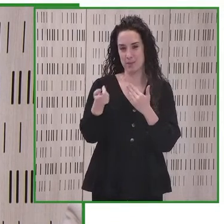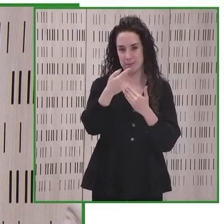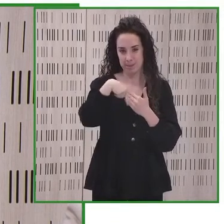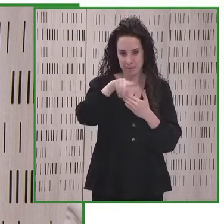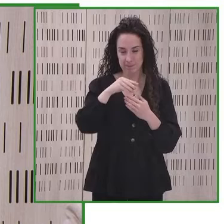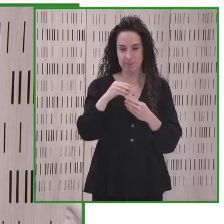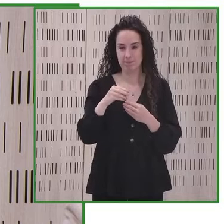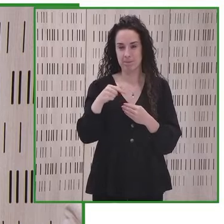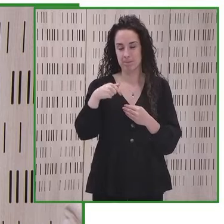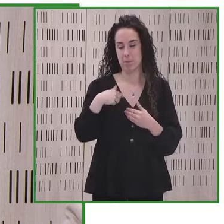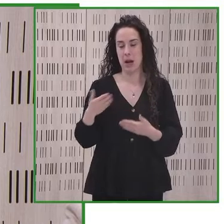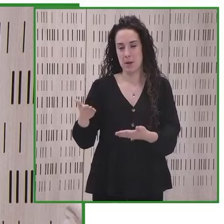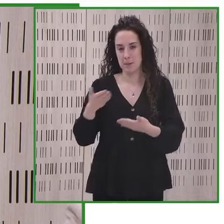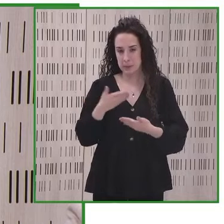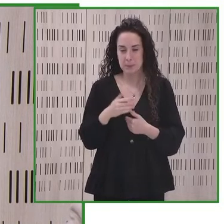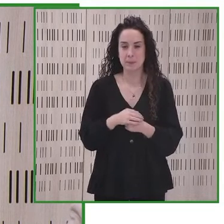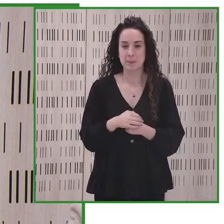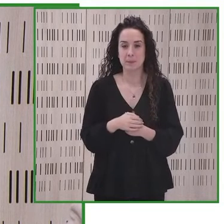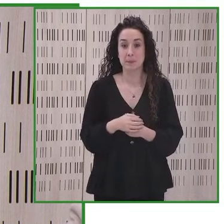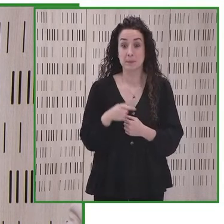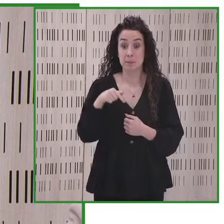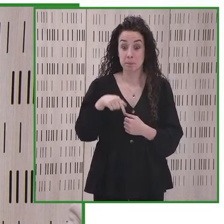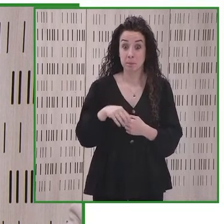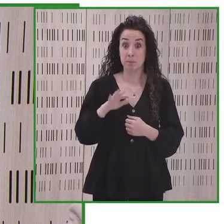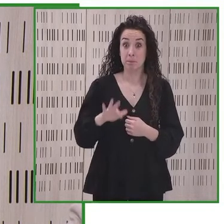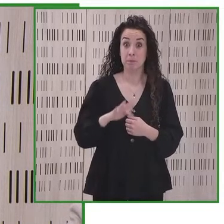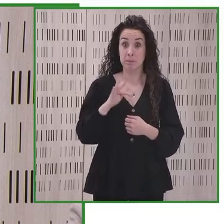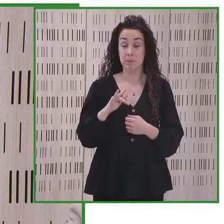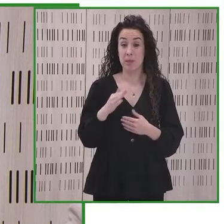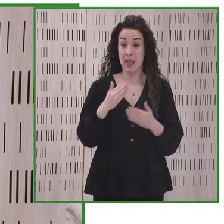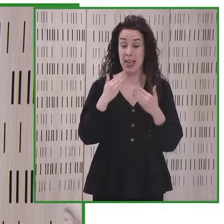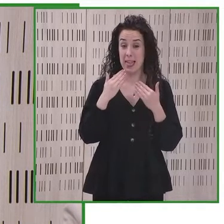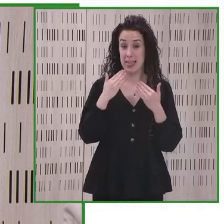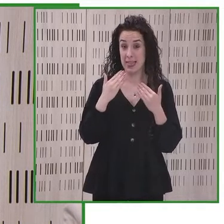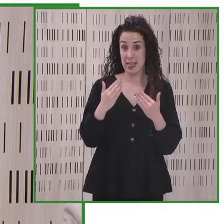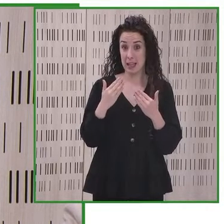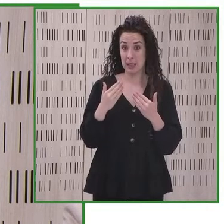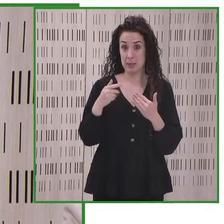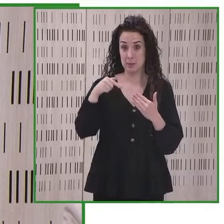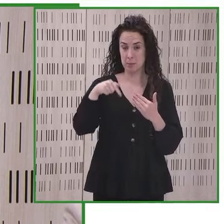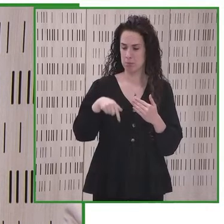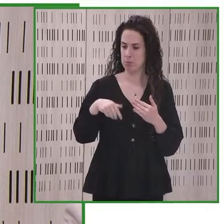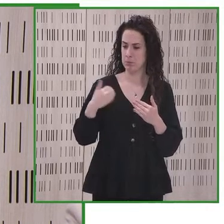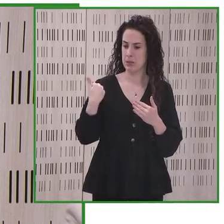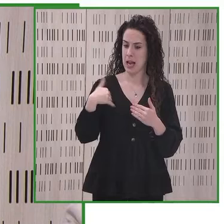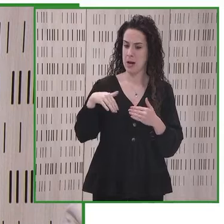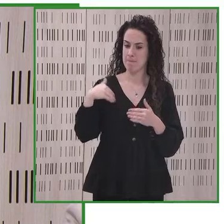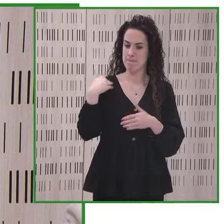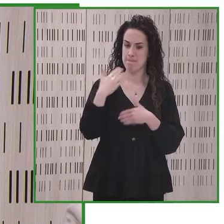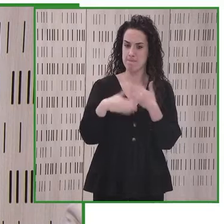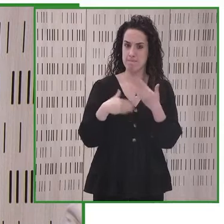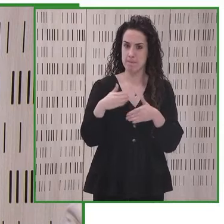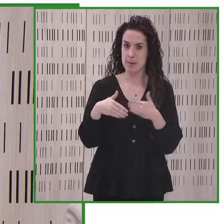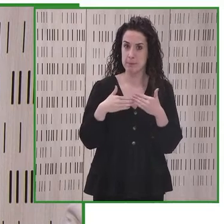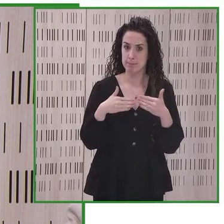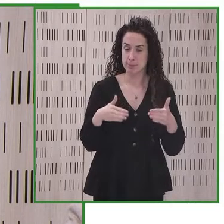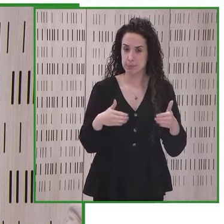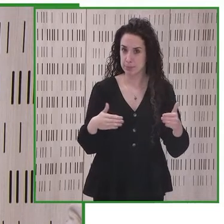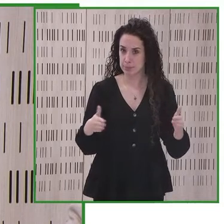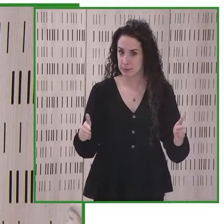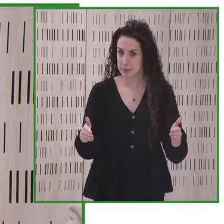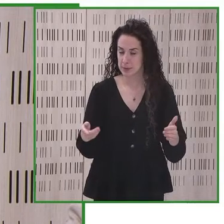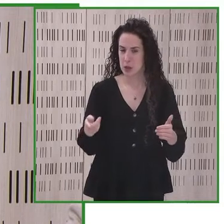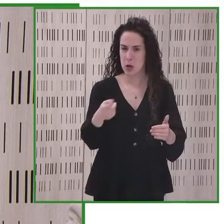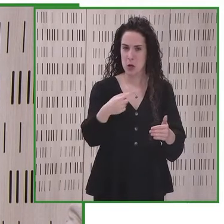en el que nos encontramos hoy, la Fundación ONCE en Madrid, es fantástico en términos de accesibilidad, y por lo tanto hoy